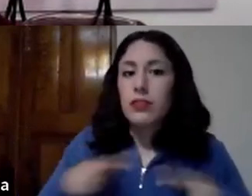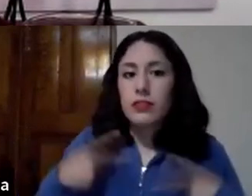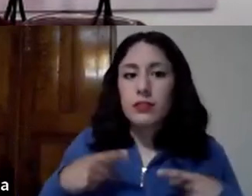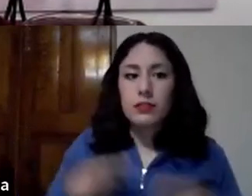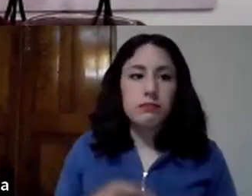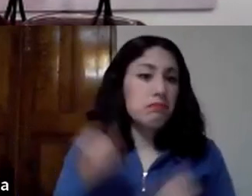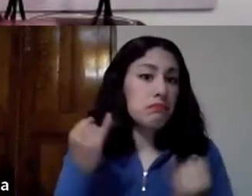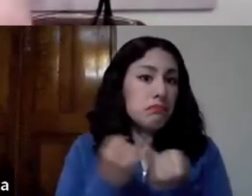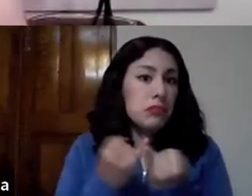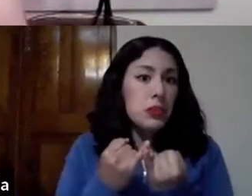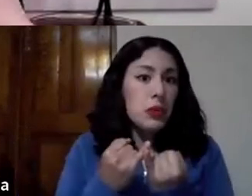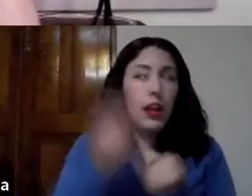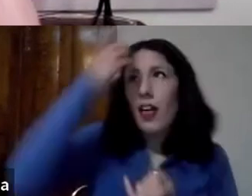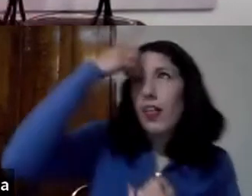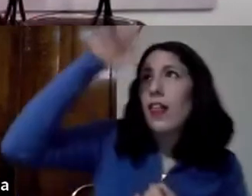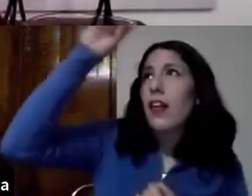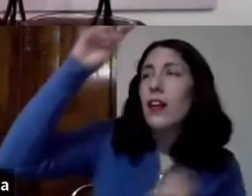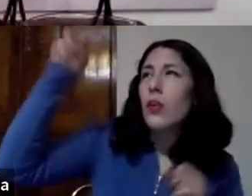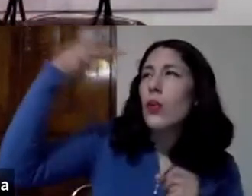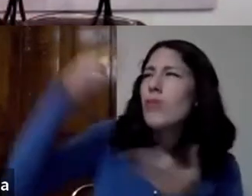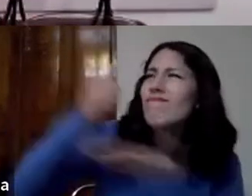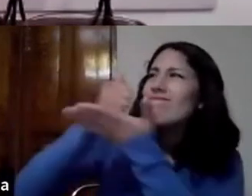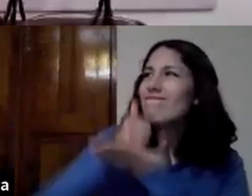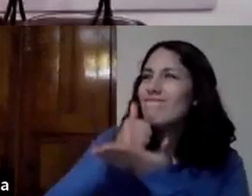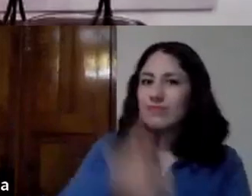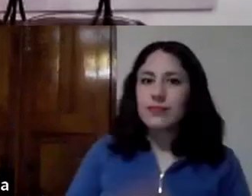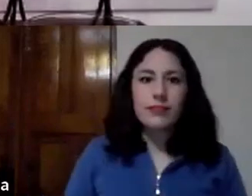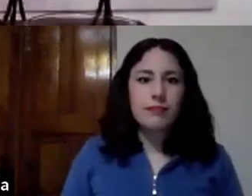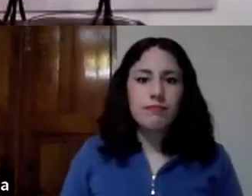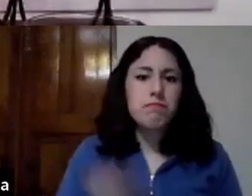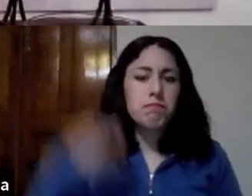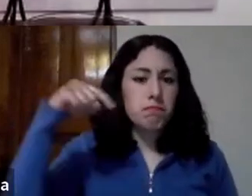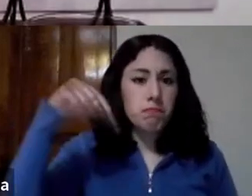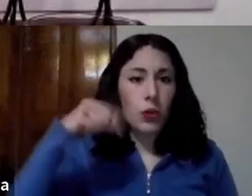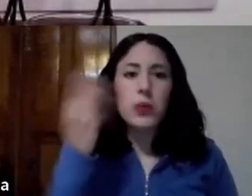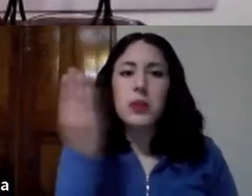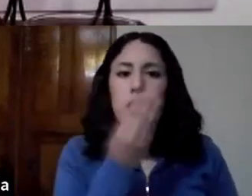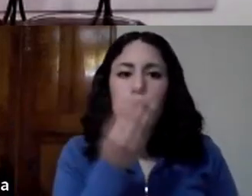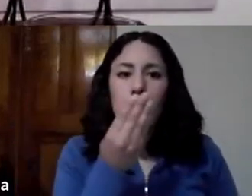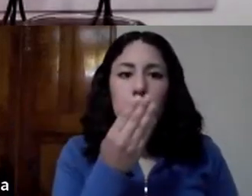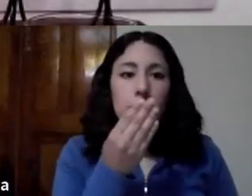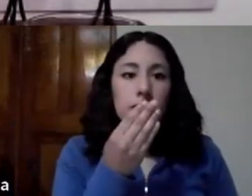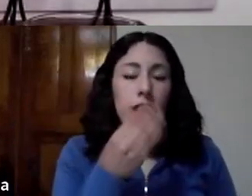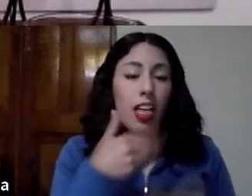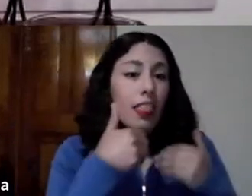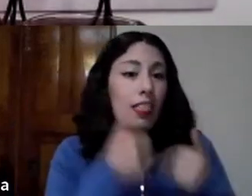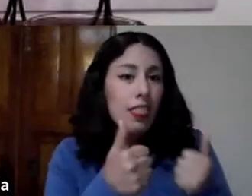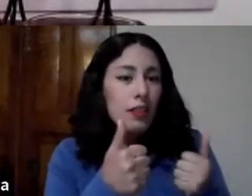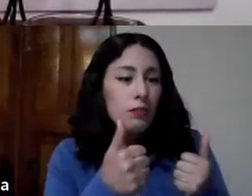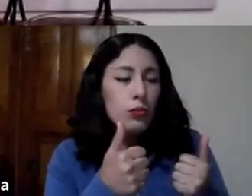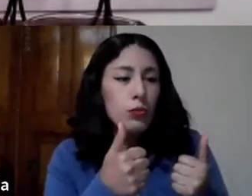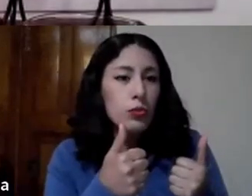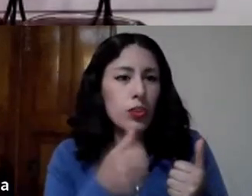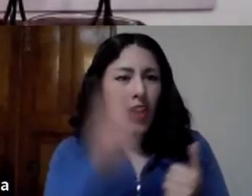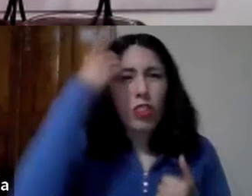y en la cita de hoy vemos que no solamente Dios quiere llamarnos por nuestro nombre sino que Dios quiere